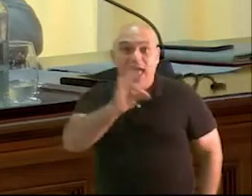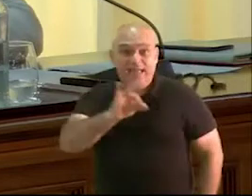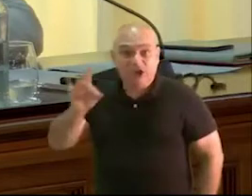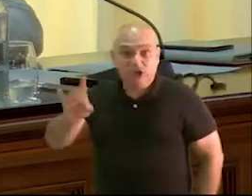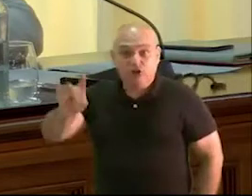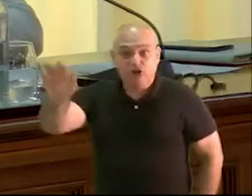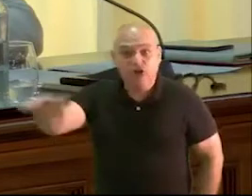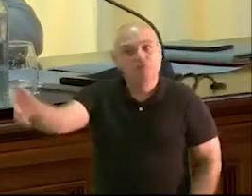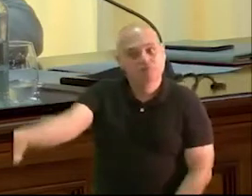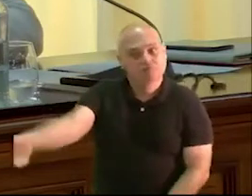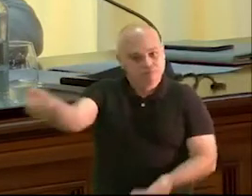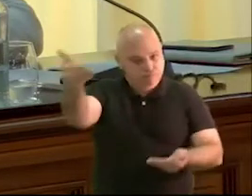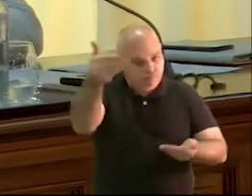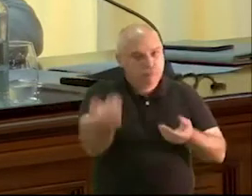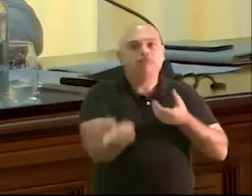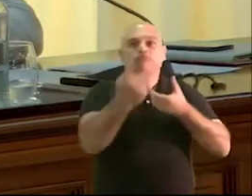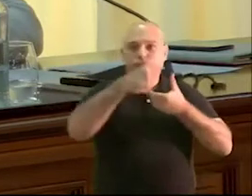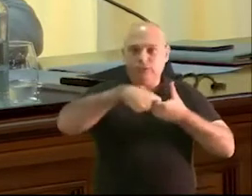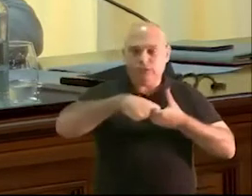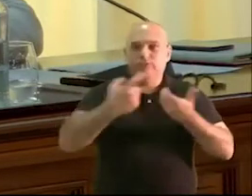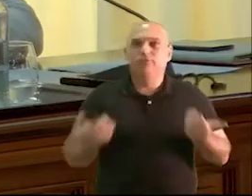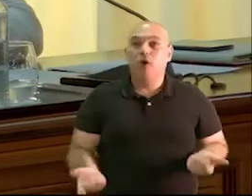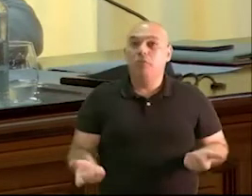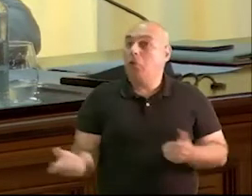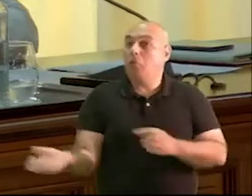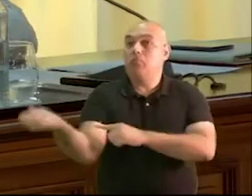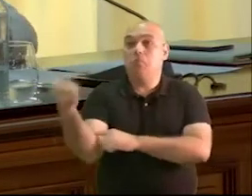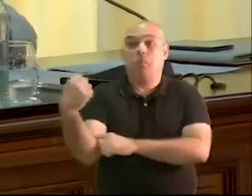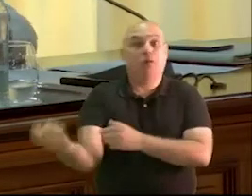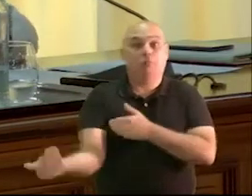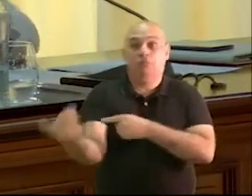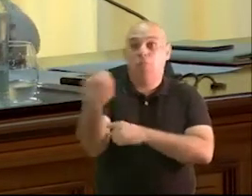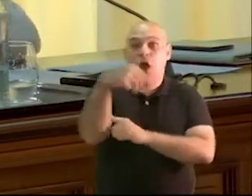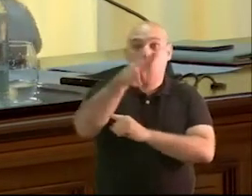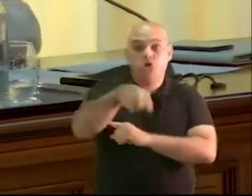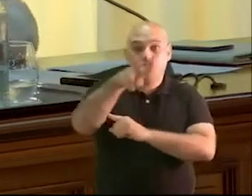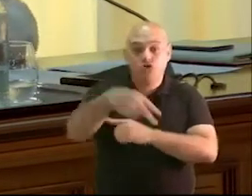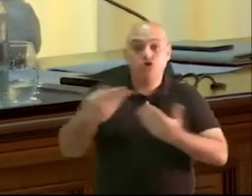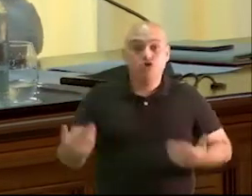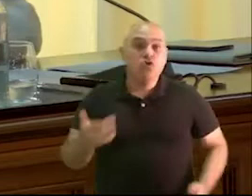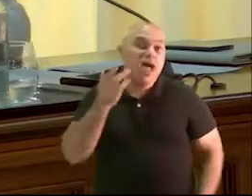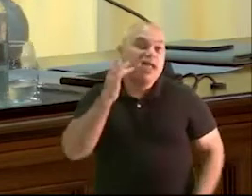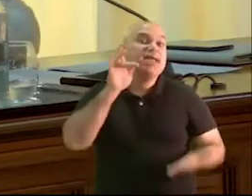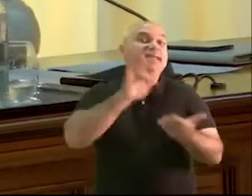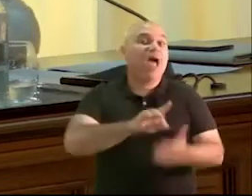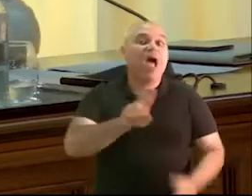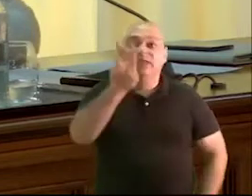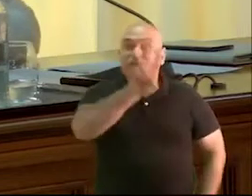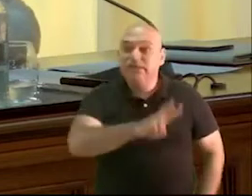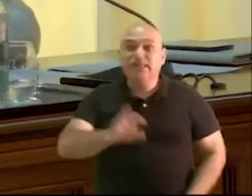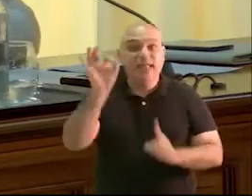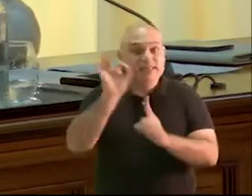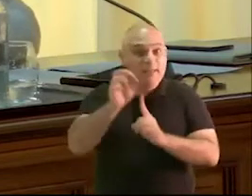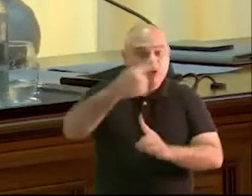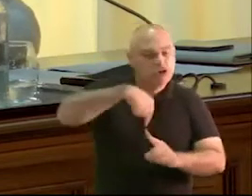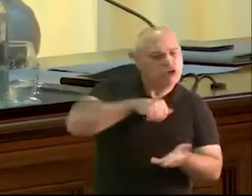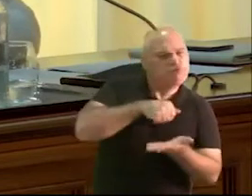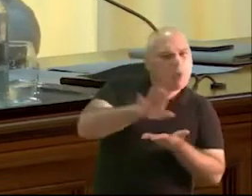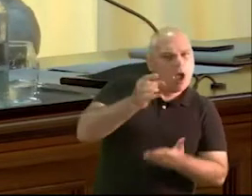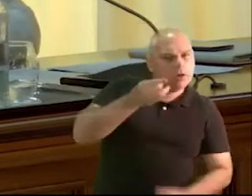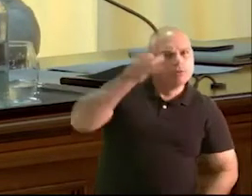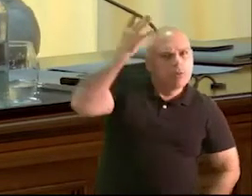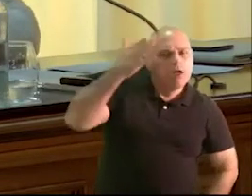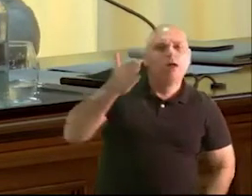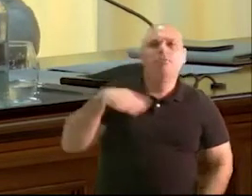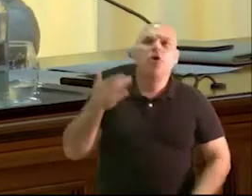don Pedro San Ginés al consejero Juan Manuel Sosa y no asistió a ninguna. El día 7 de mayo, cuando tomamos esta decisión, el día anterior había estado el propio